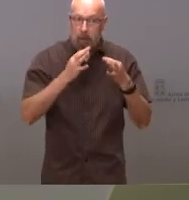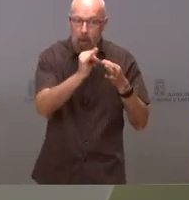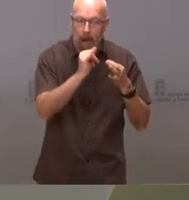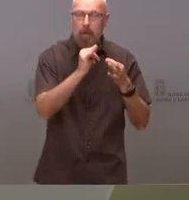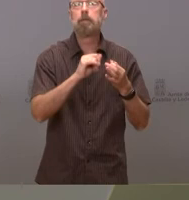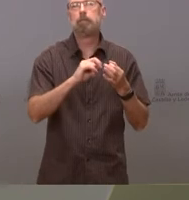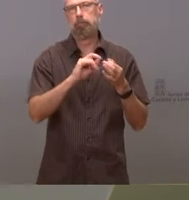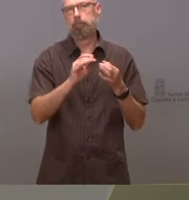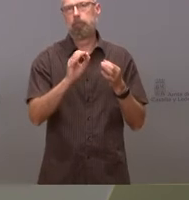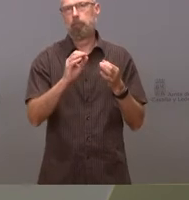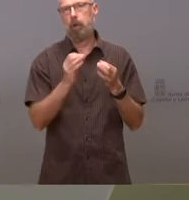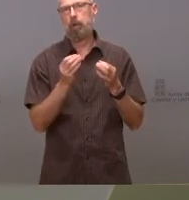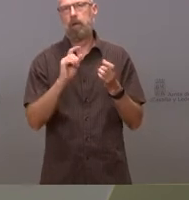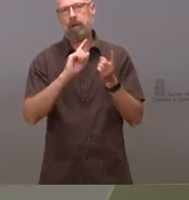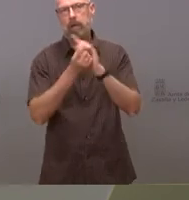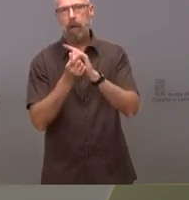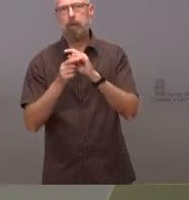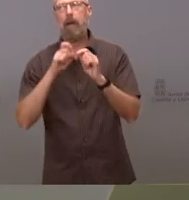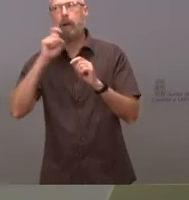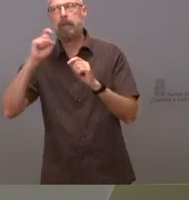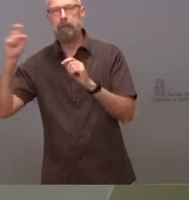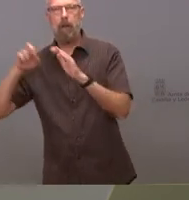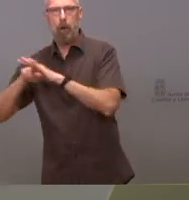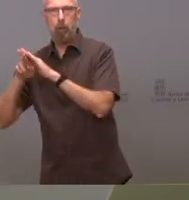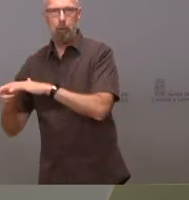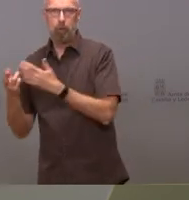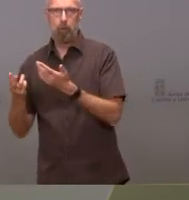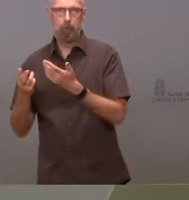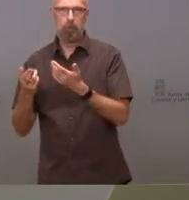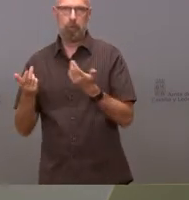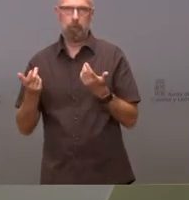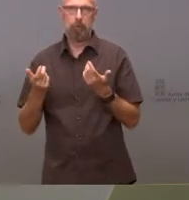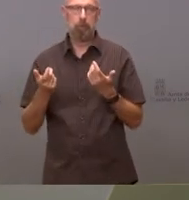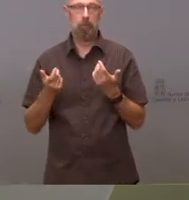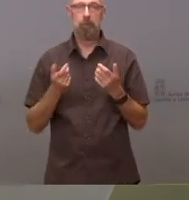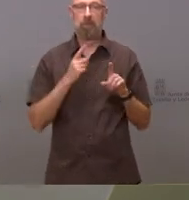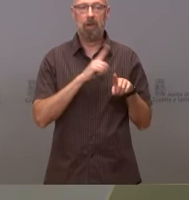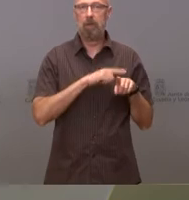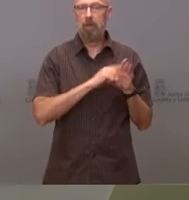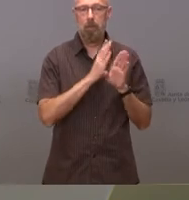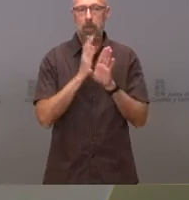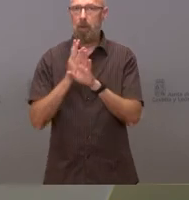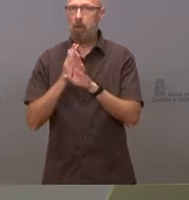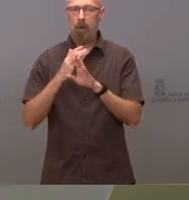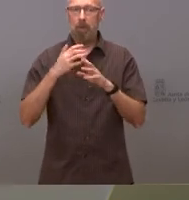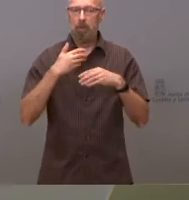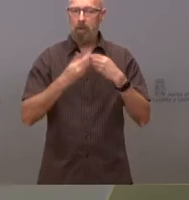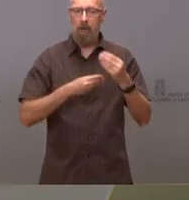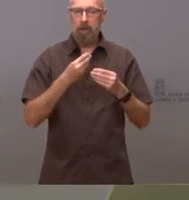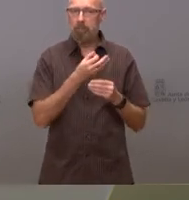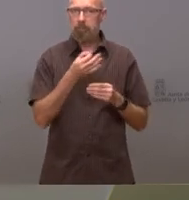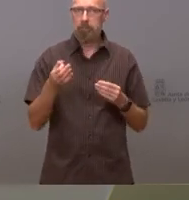determina la puesta en marcha de todas las medidas que he contado y toda la activación de los medios por tanto hombre